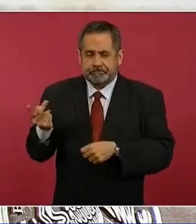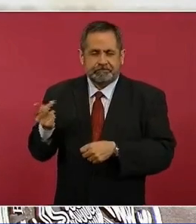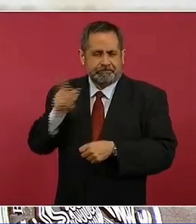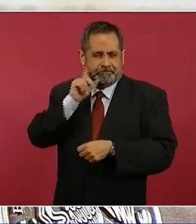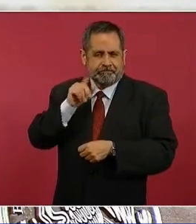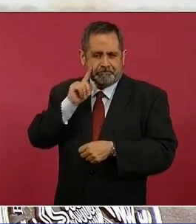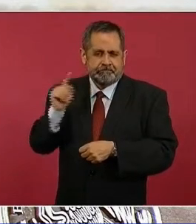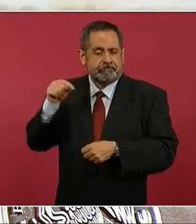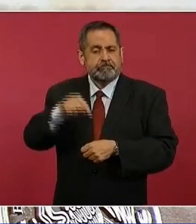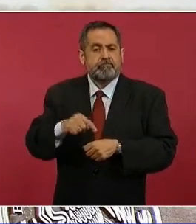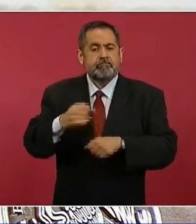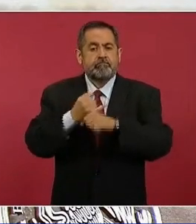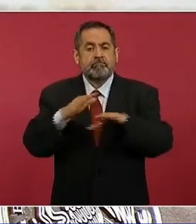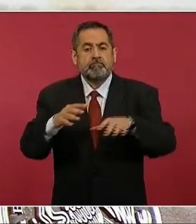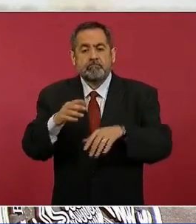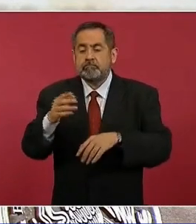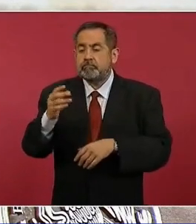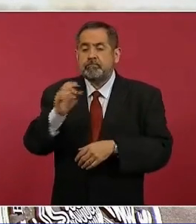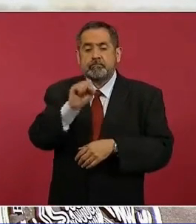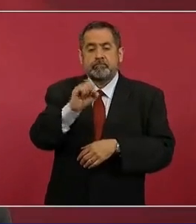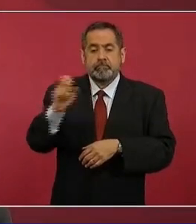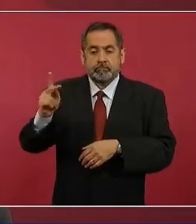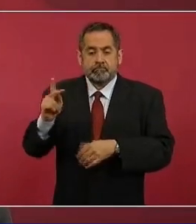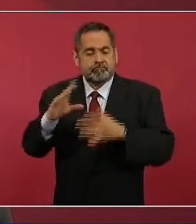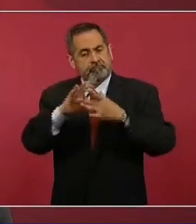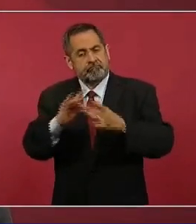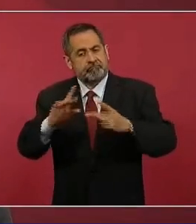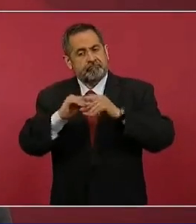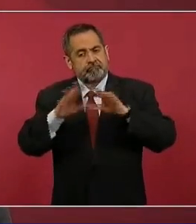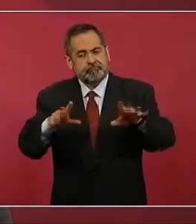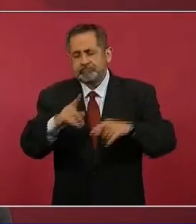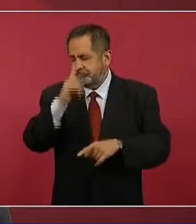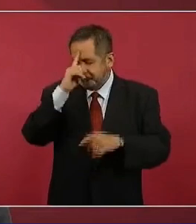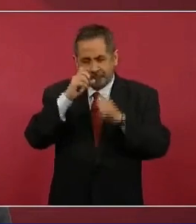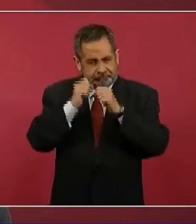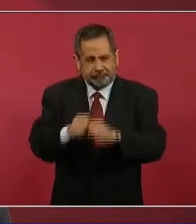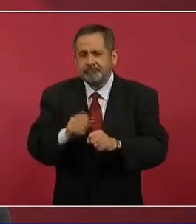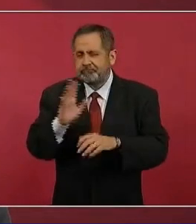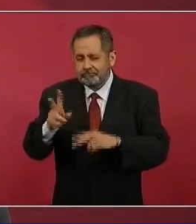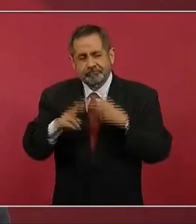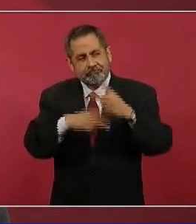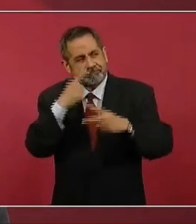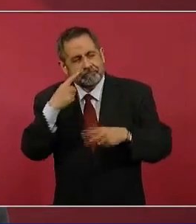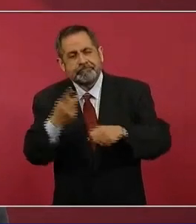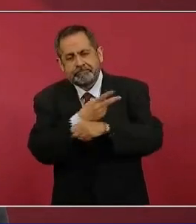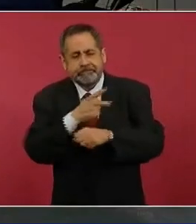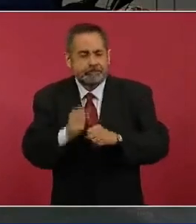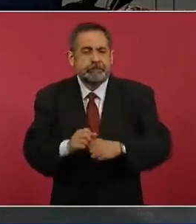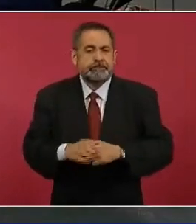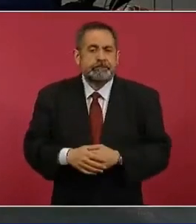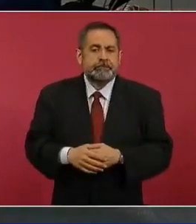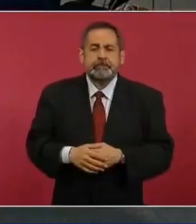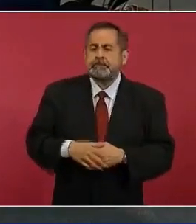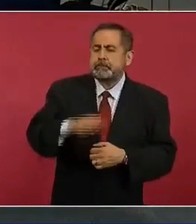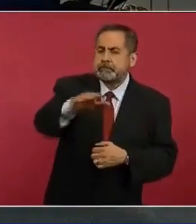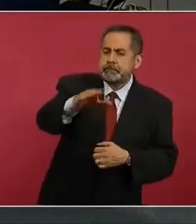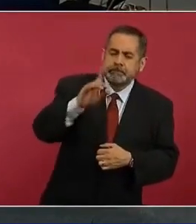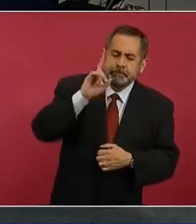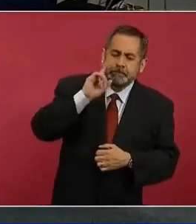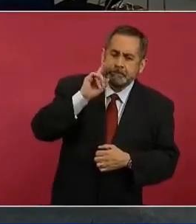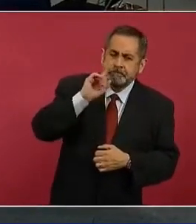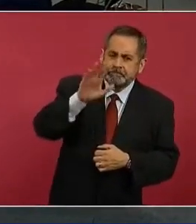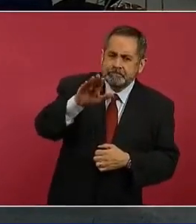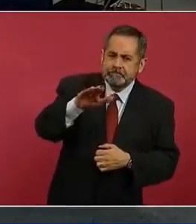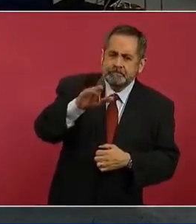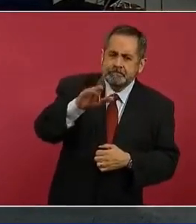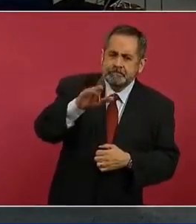de la Secretaría de Seguridad Pública, que seguramente está atendiendo el asunto. Sí, también saber si mañana con el